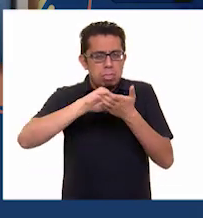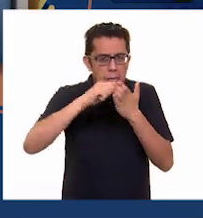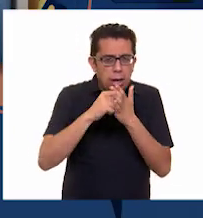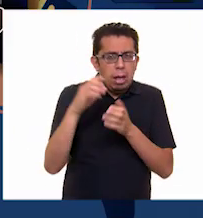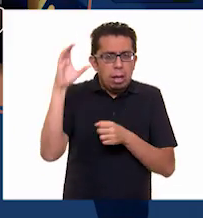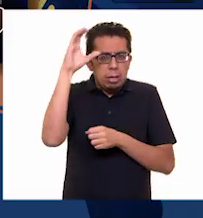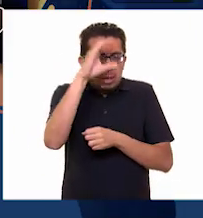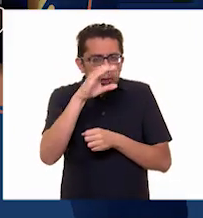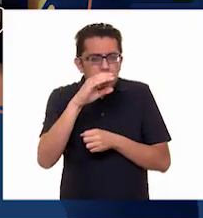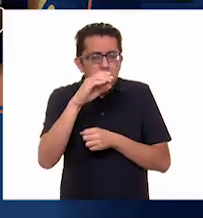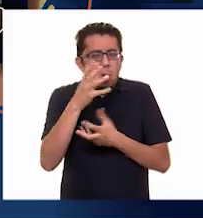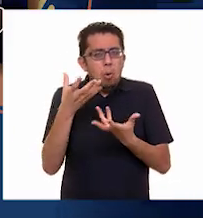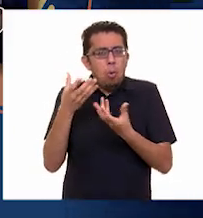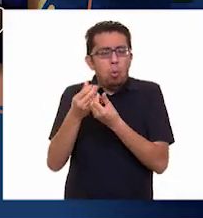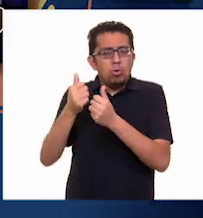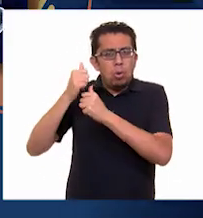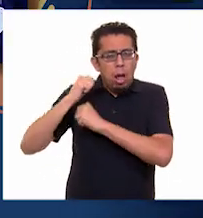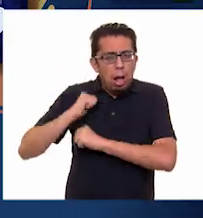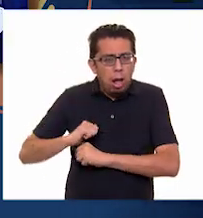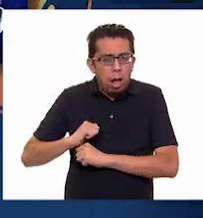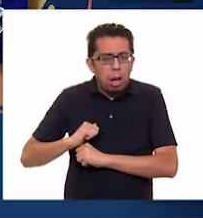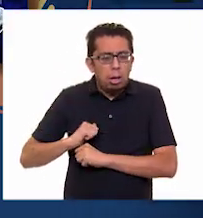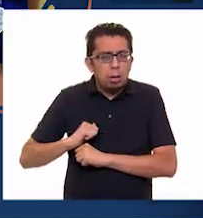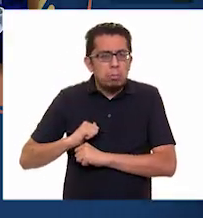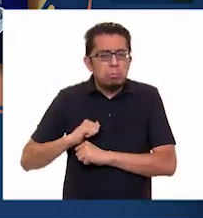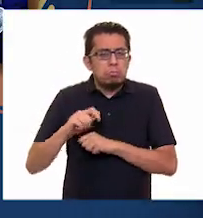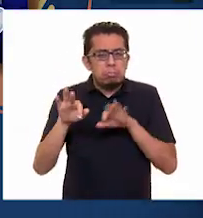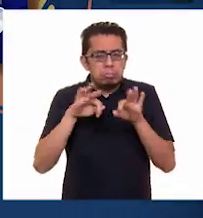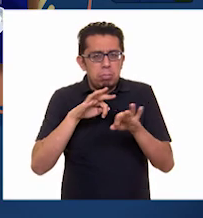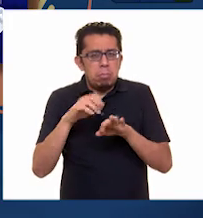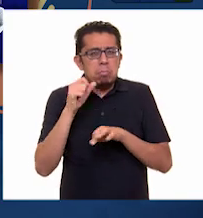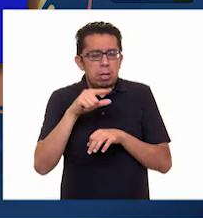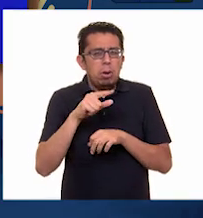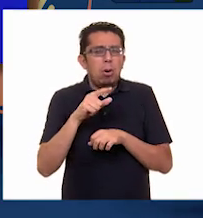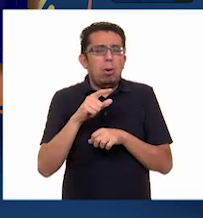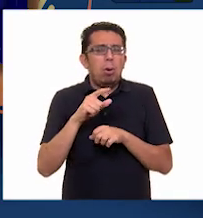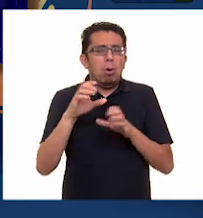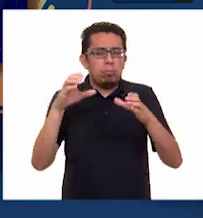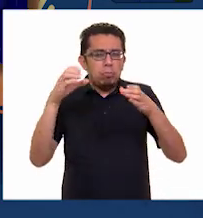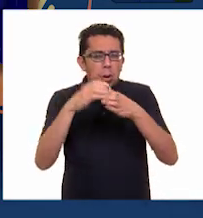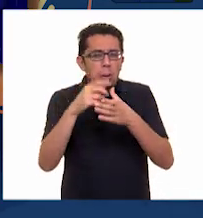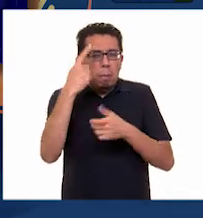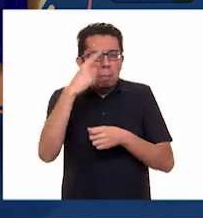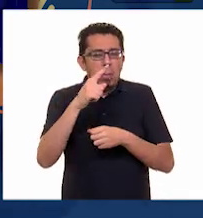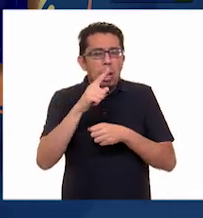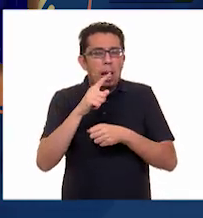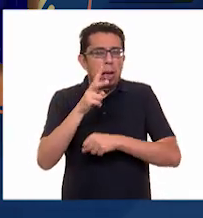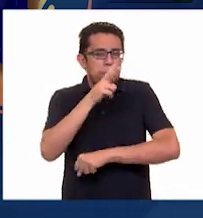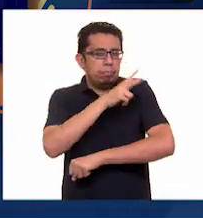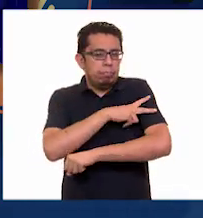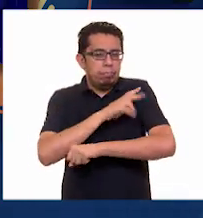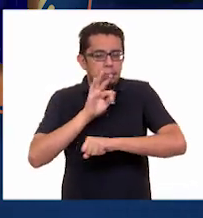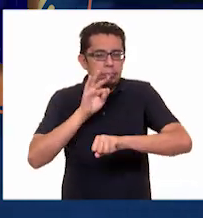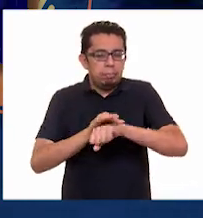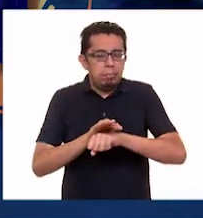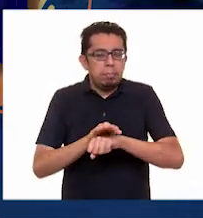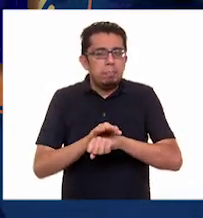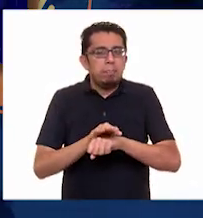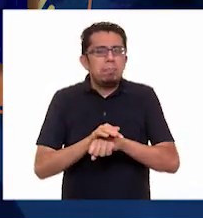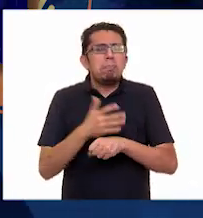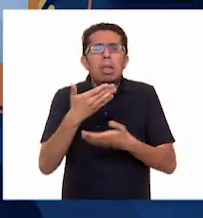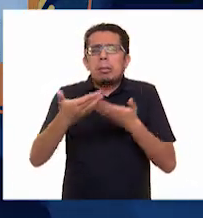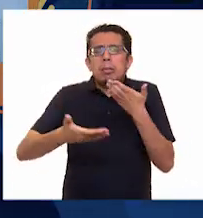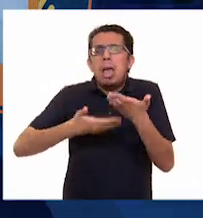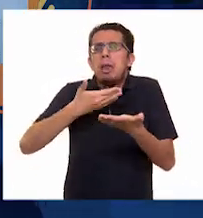autoridades y con las unidades, en este caso también de protección civil. ¿Qué servicios ofrece el CENAPRED a la